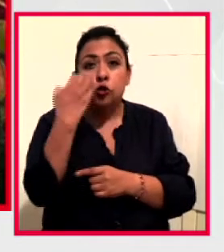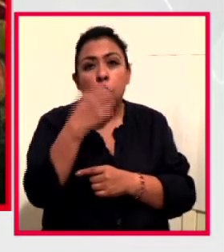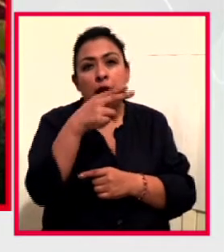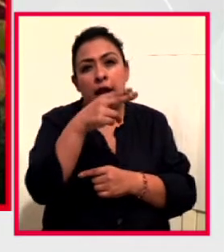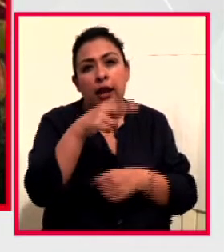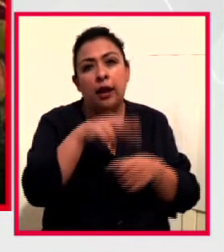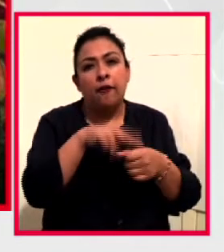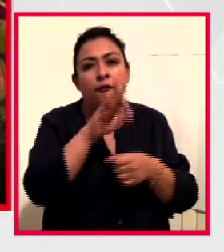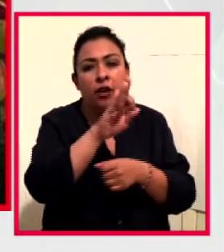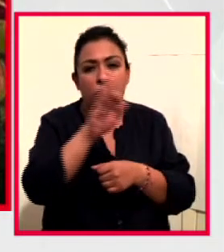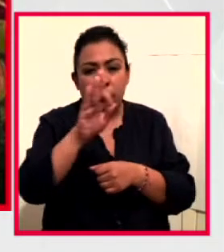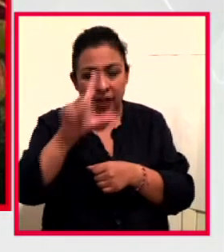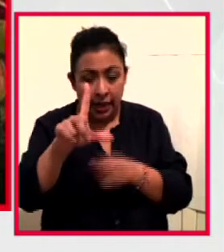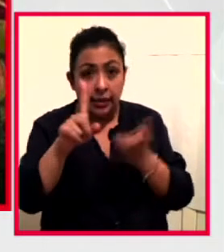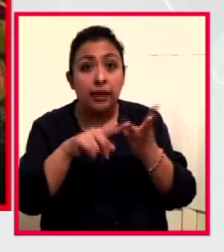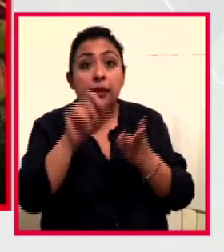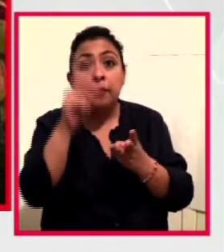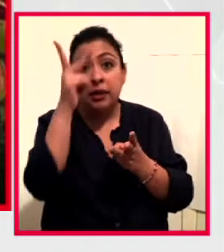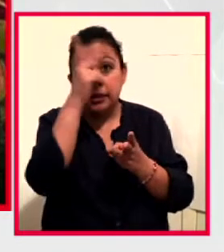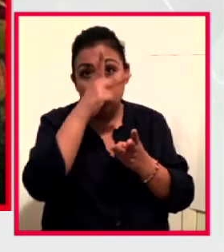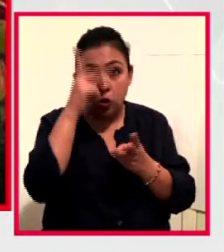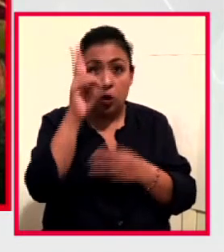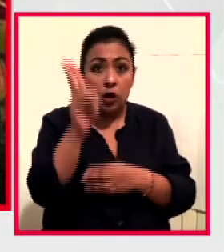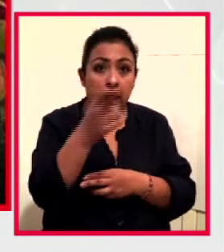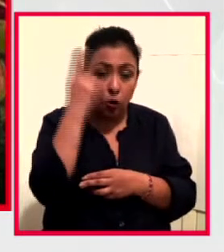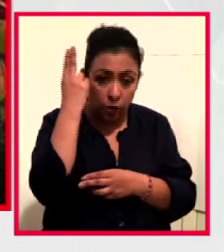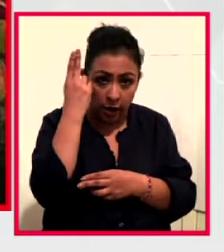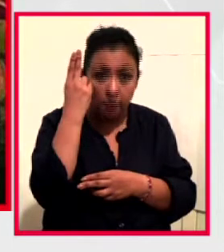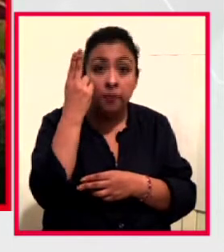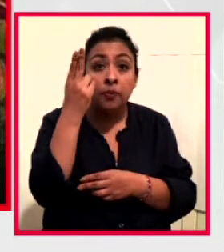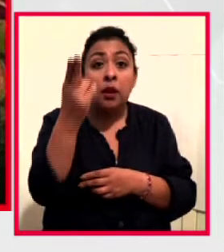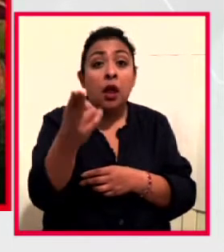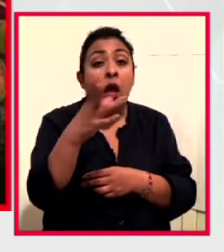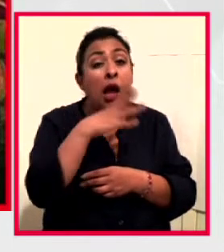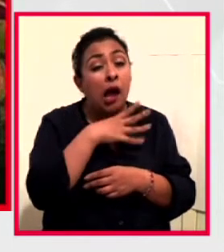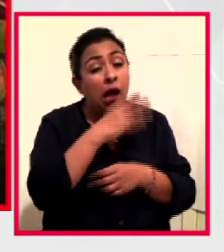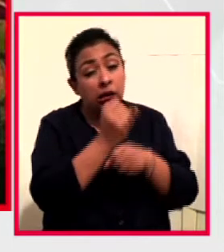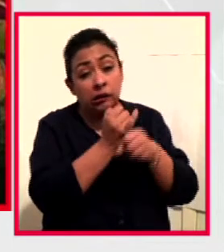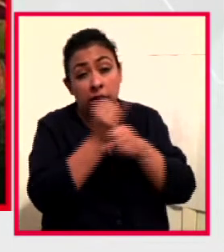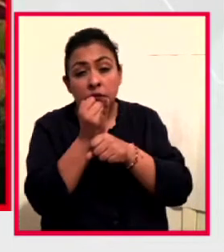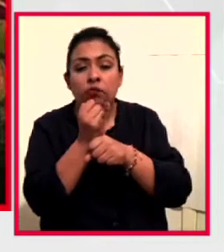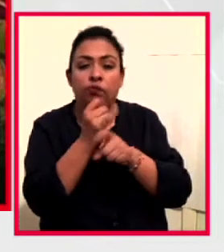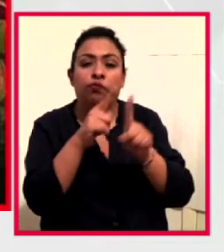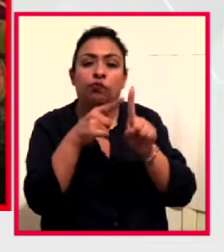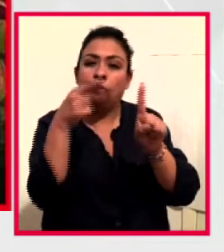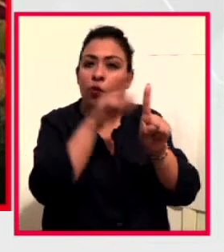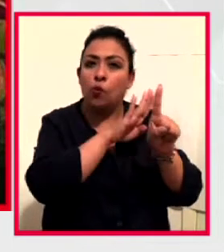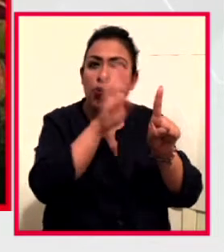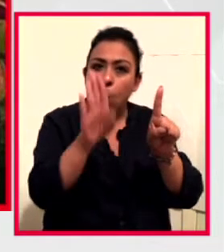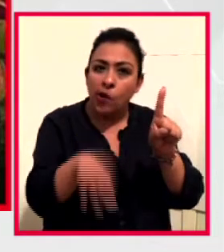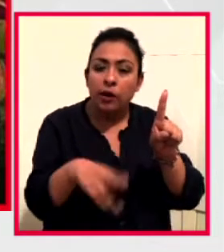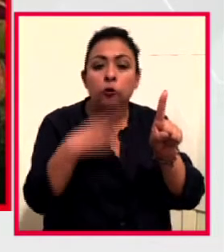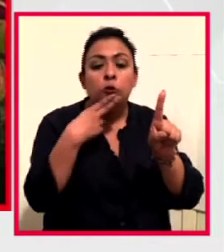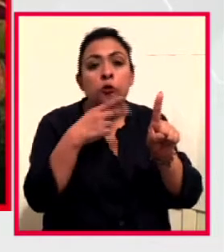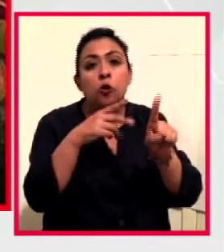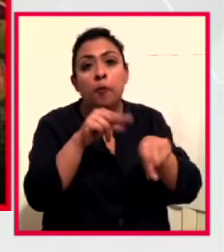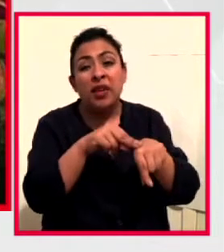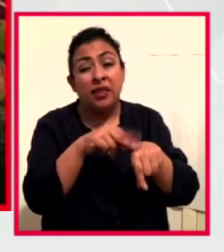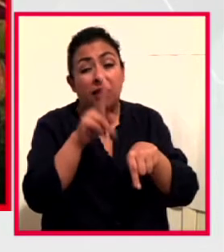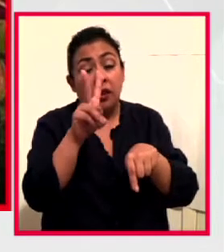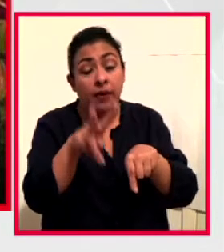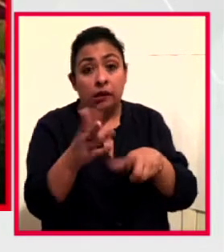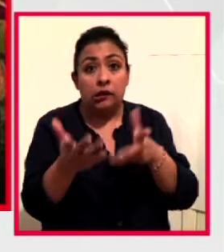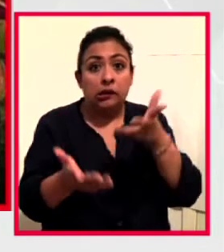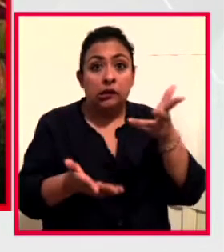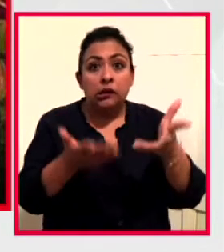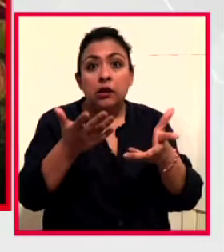Filosofía y Letras y de Psicología de la UNAM. Sus líneas de investigación, la muerte en la práctica médica, dilemas éticos de las